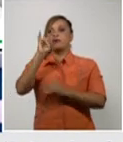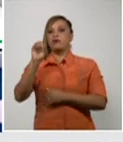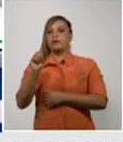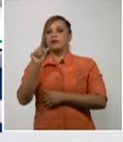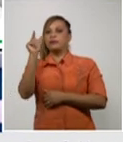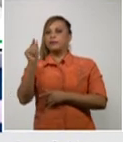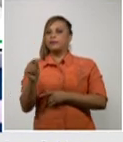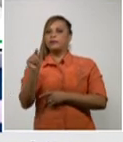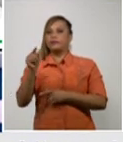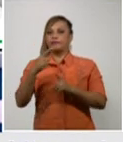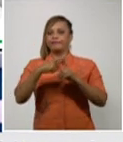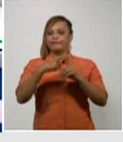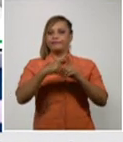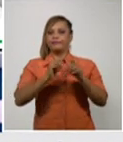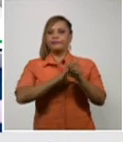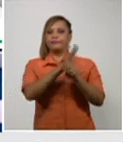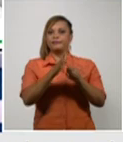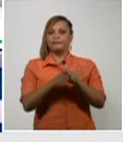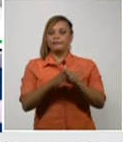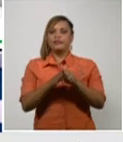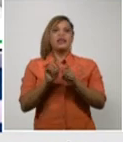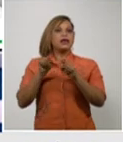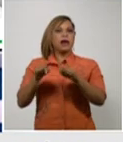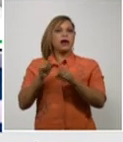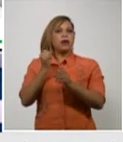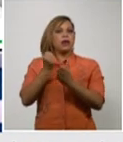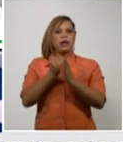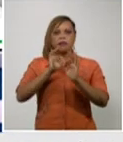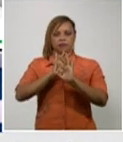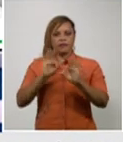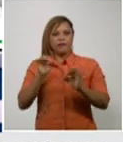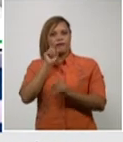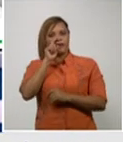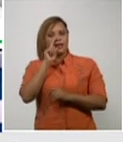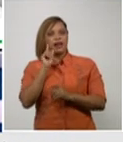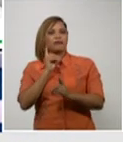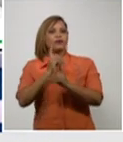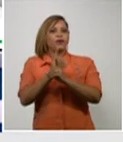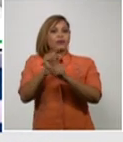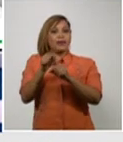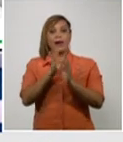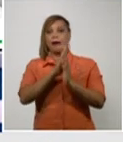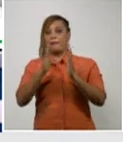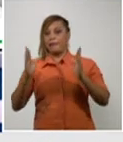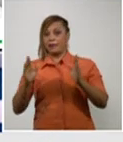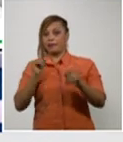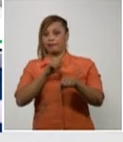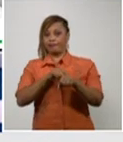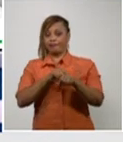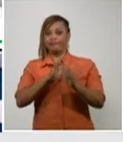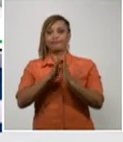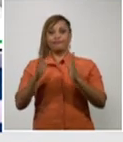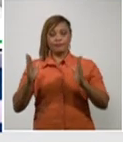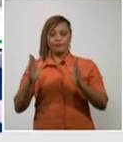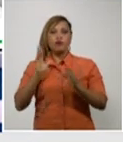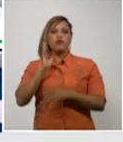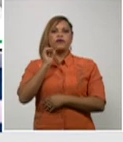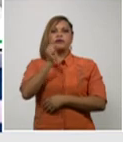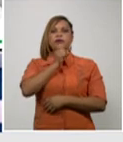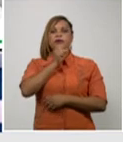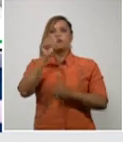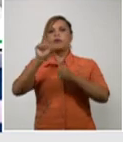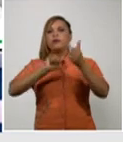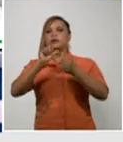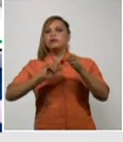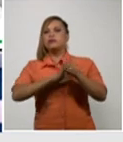COVID-19 así estamos poniendo punto final a este encuentro la primera parte de esta conferencia de prensa sobre el comportamiento de la